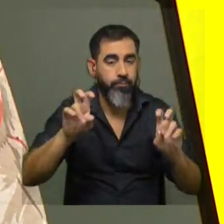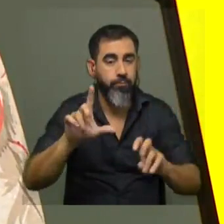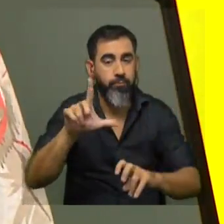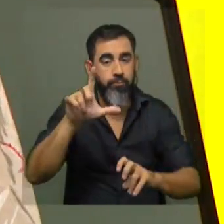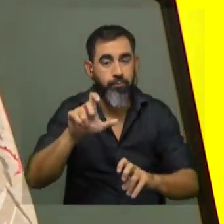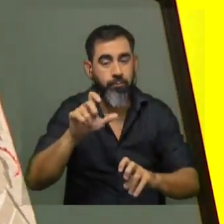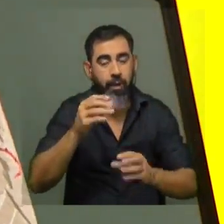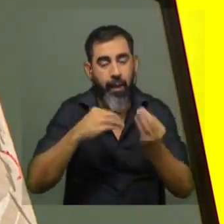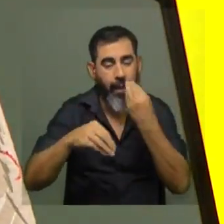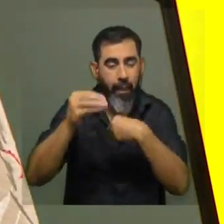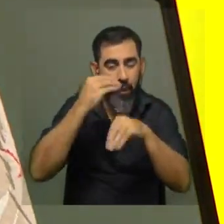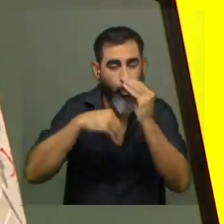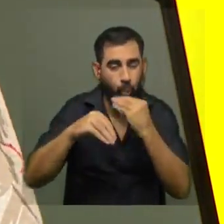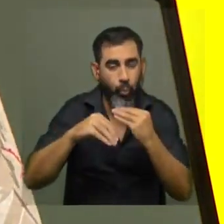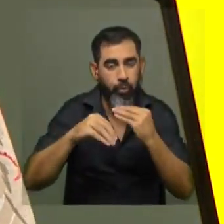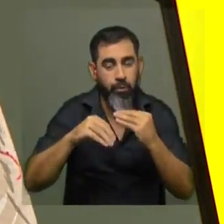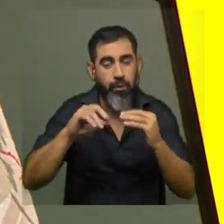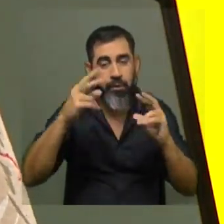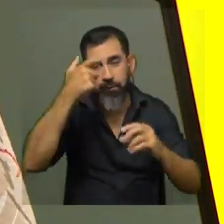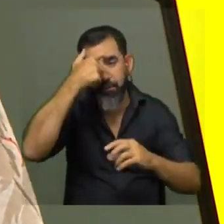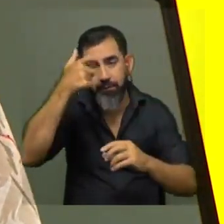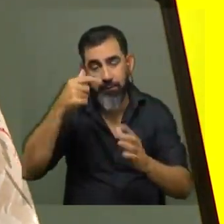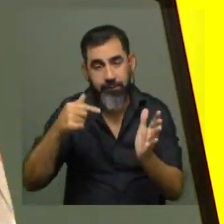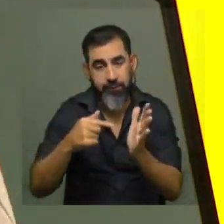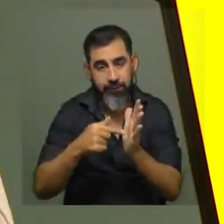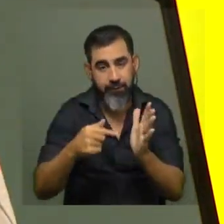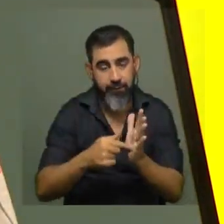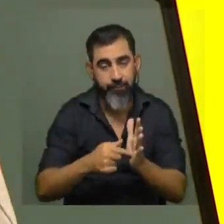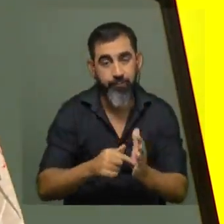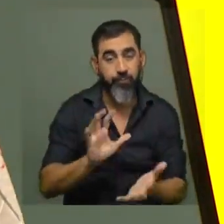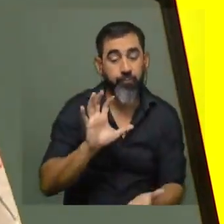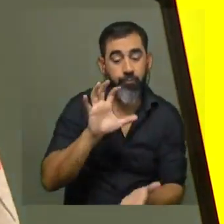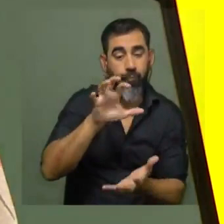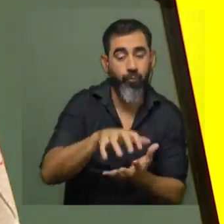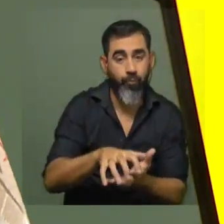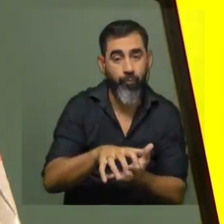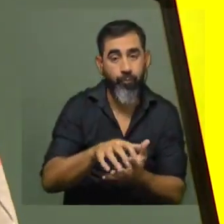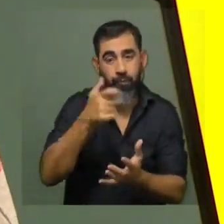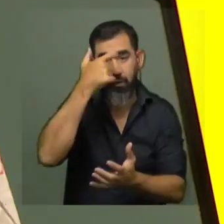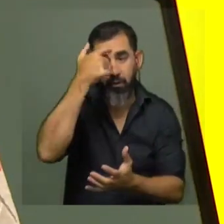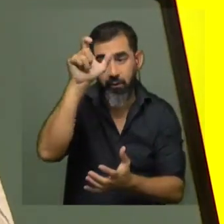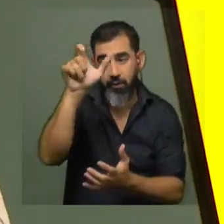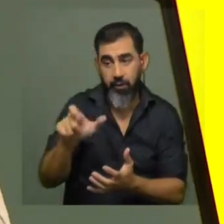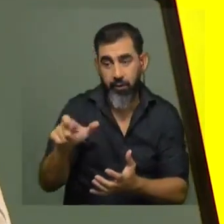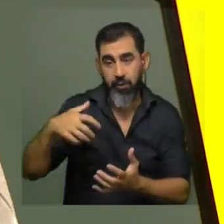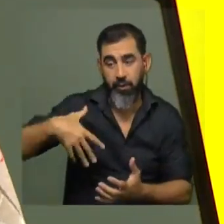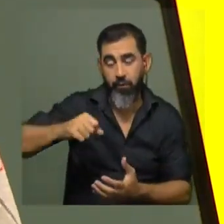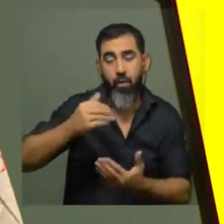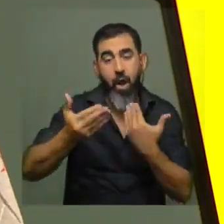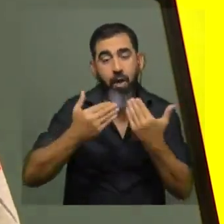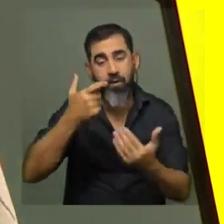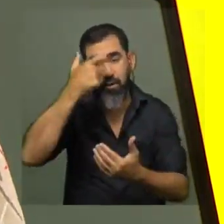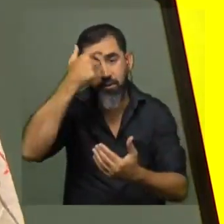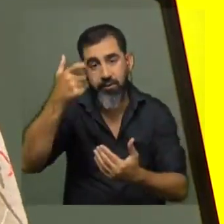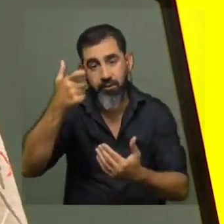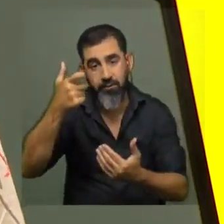una excusa para hablar de una ciencia en particular y a ese lugar vamos a llevar a un científico o una científica para hablar de esa ciencia